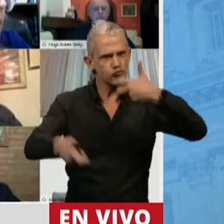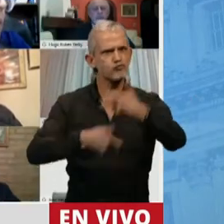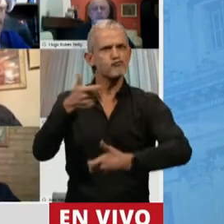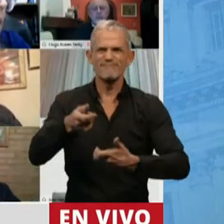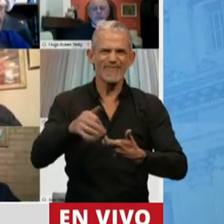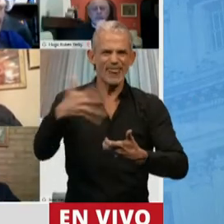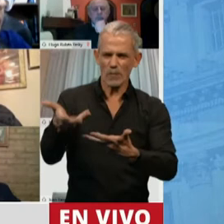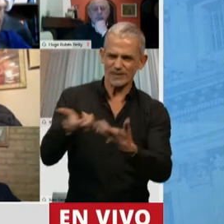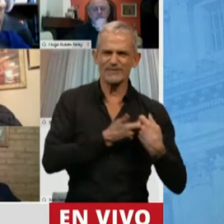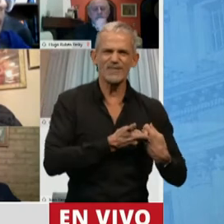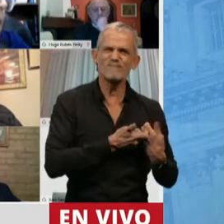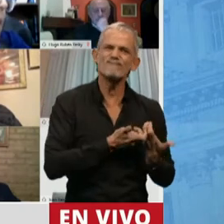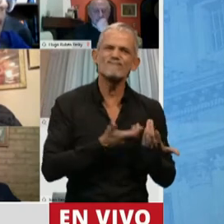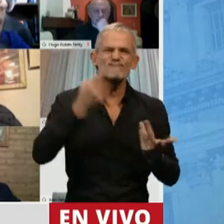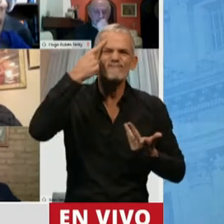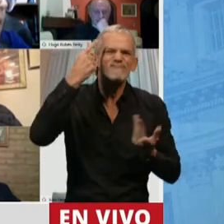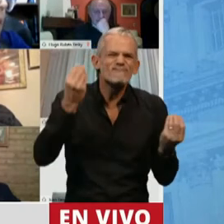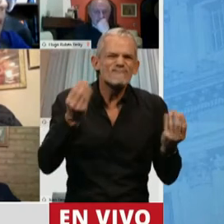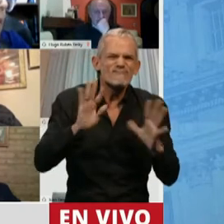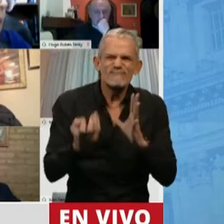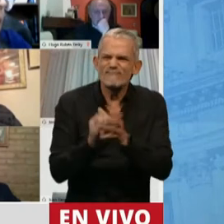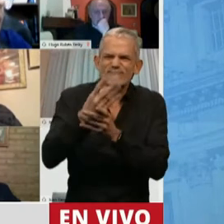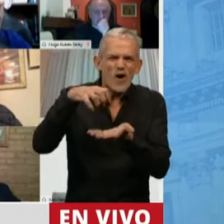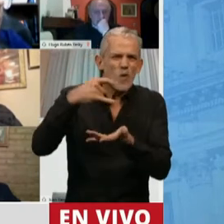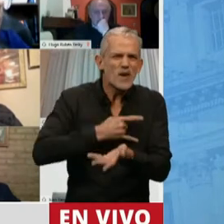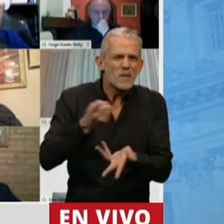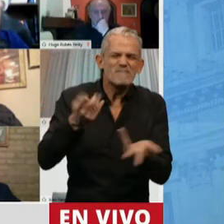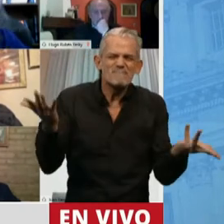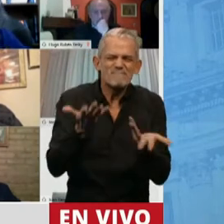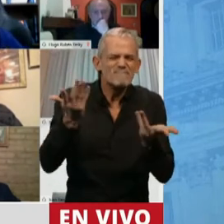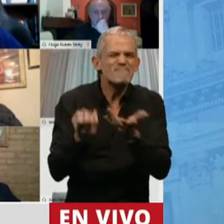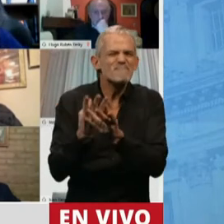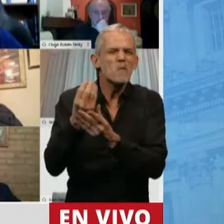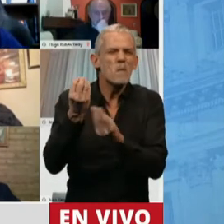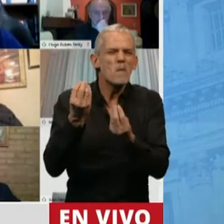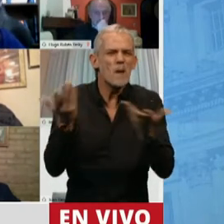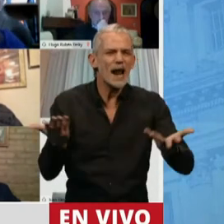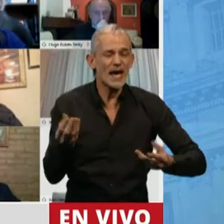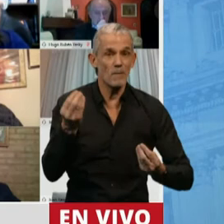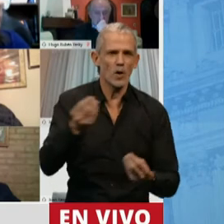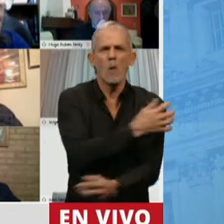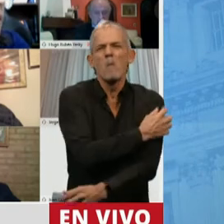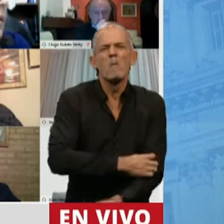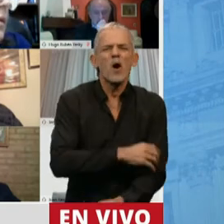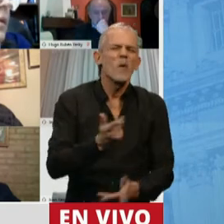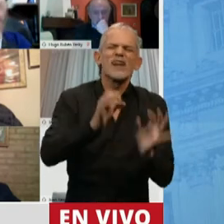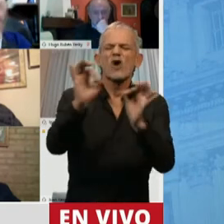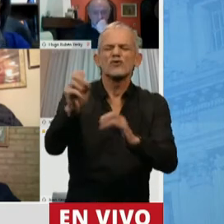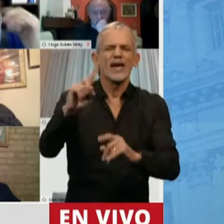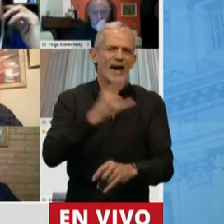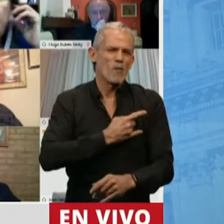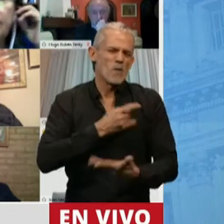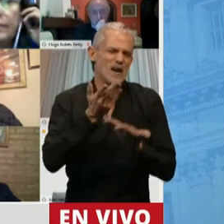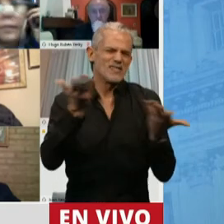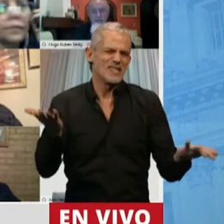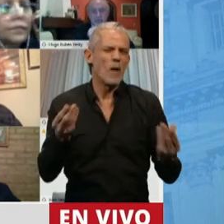punto que no se creyó necesario regionalizar o crear nuevas universidades porque los pobres no llegan a la universidad.